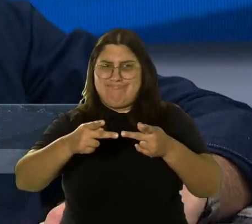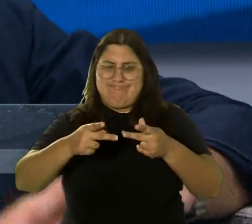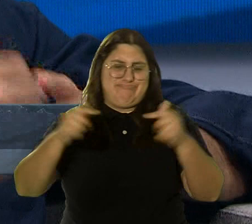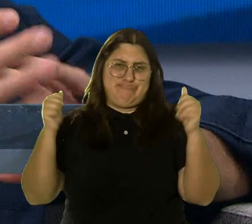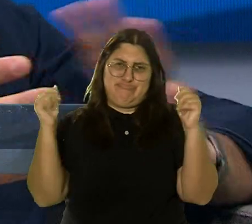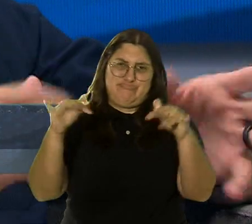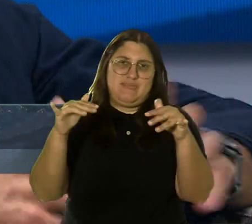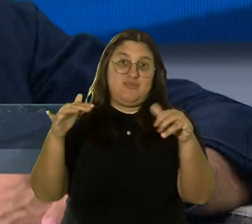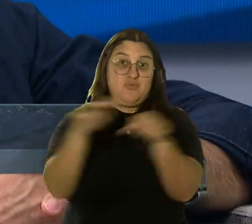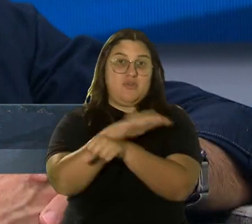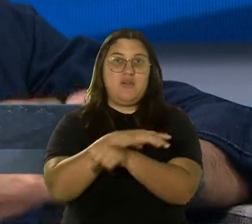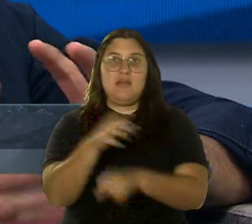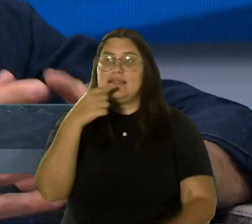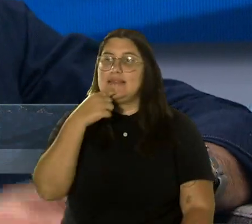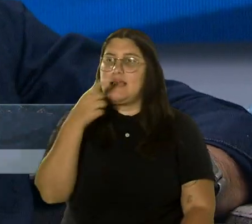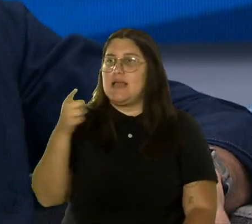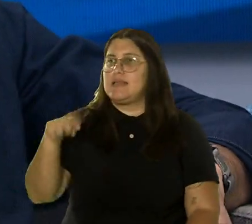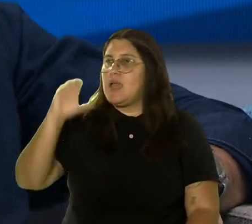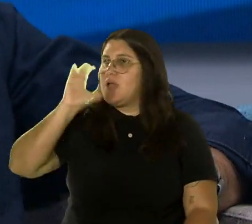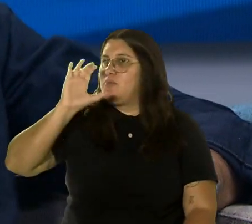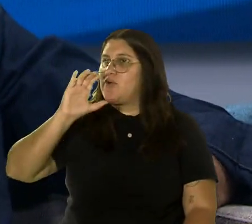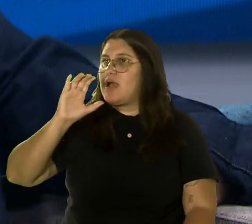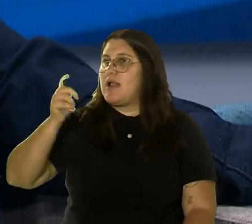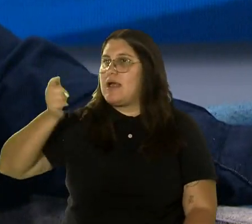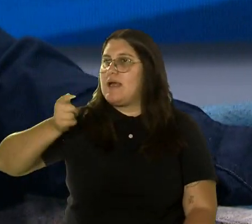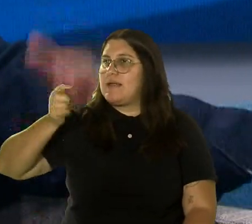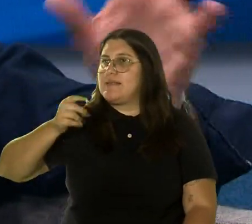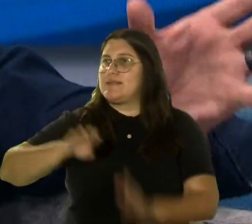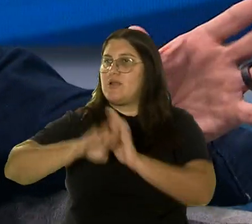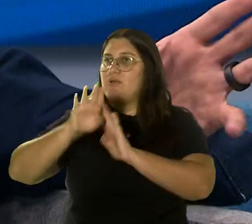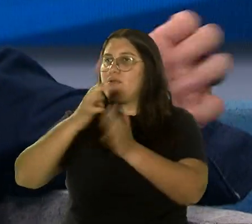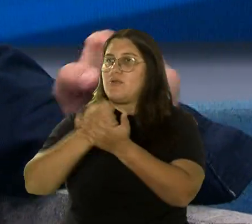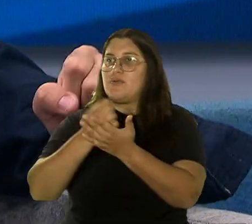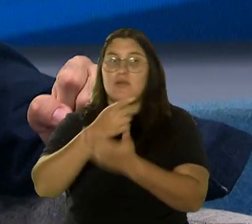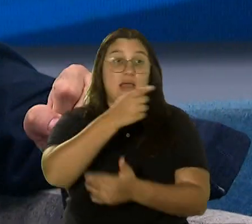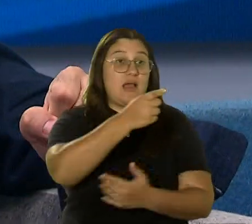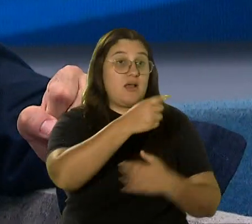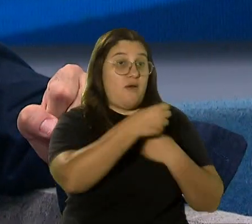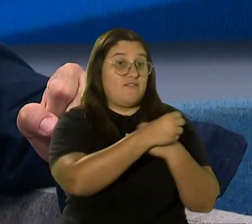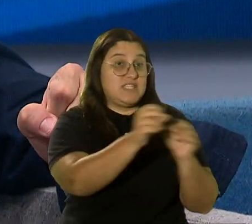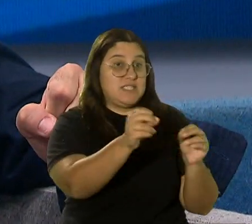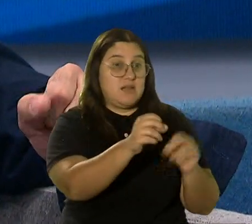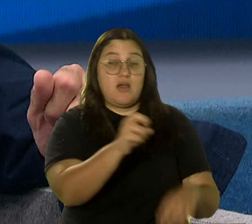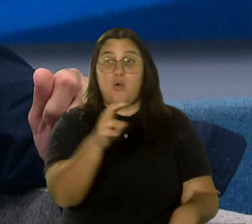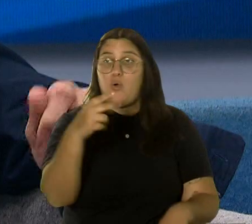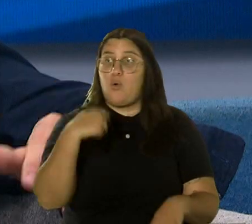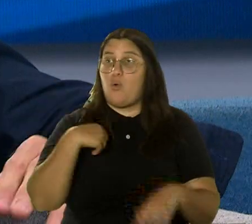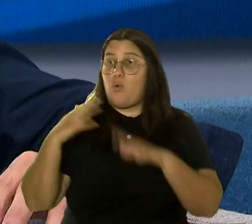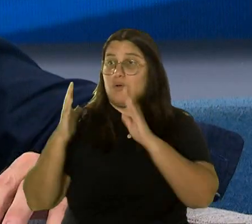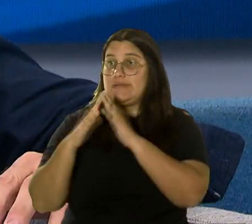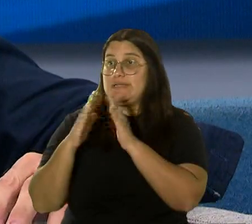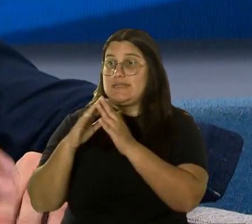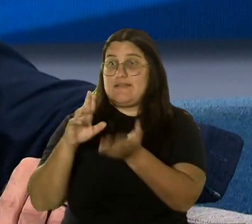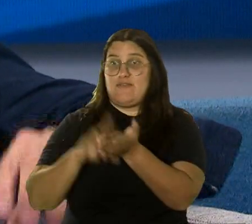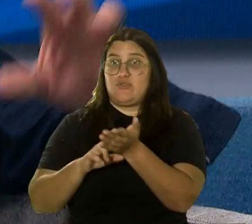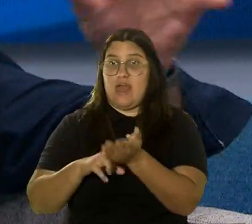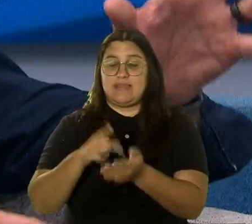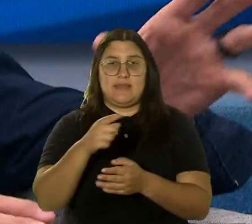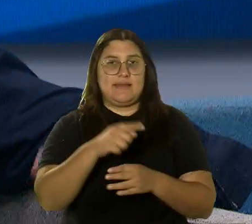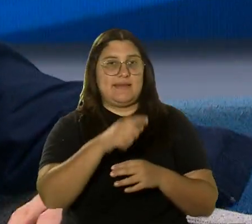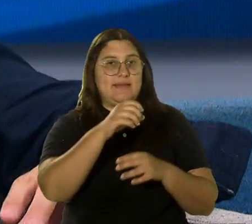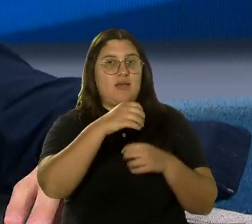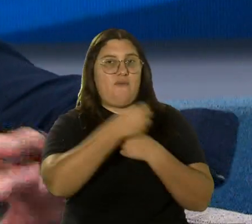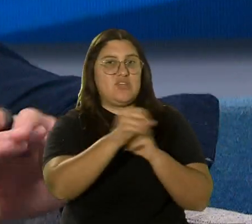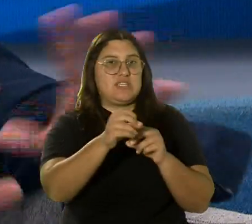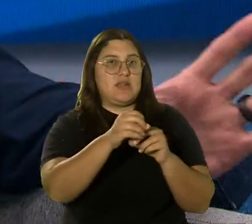Entonces si a te dicen, no, tienes que buscar unos incentivos en desarrollo económico, pues es esta oficina. O si tienes que hacer Federal Contracting es en esta otra oficina, tienes que